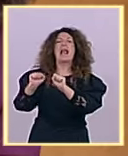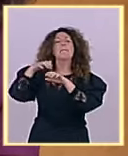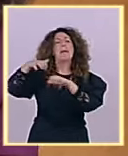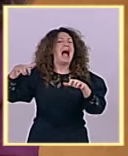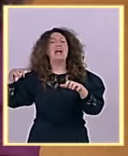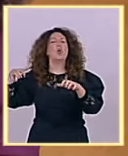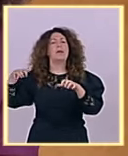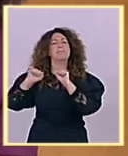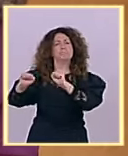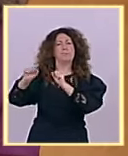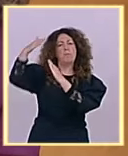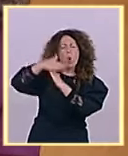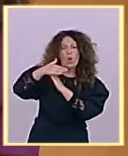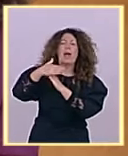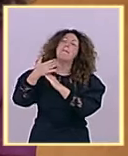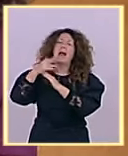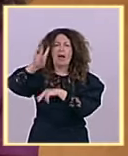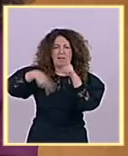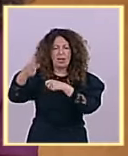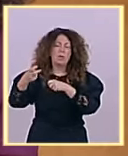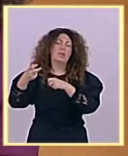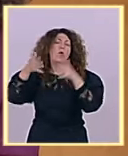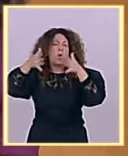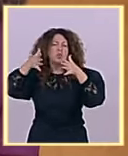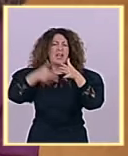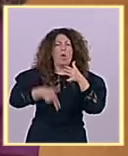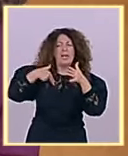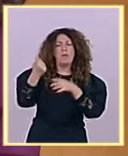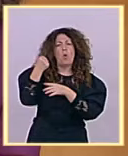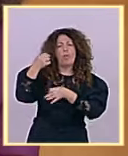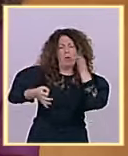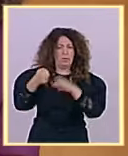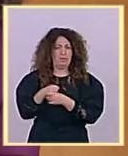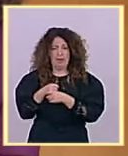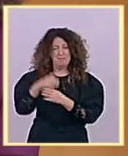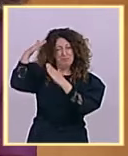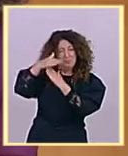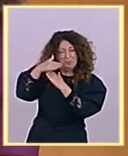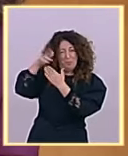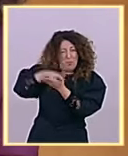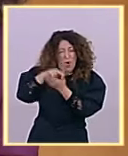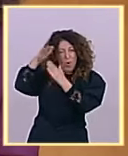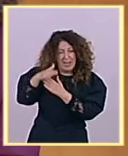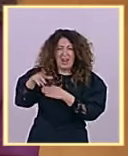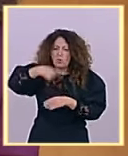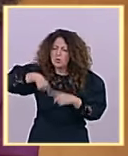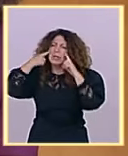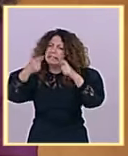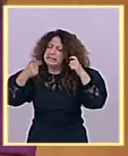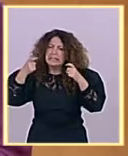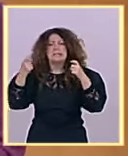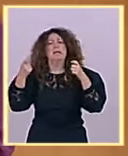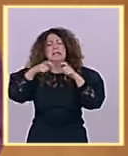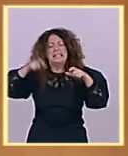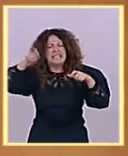¿Cuándo ustedes que estamos intentando desbloquear el Tribunal Constitucional han vuelto otra vez a